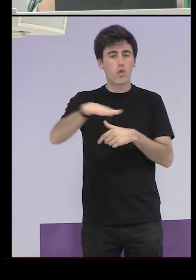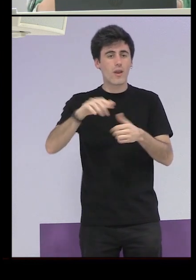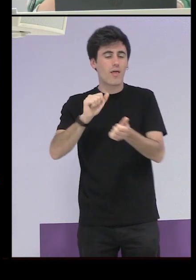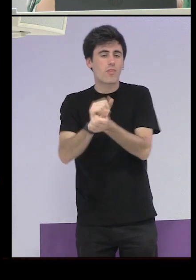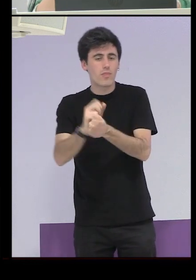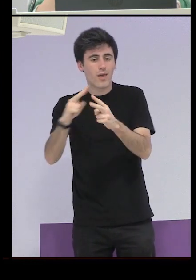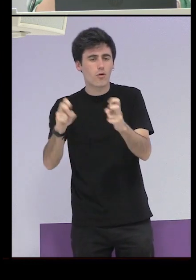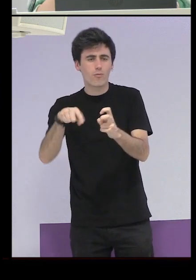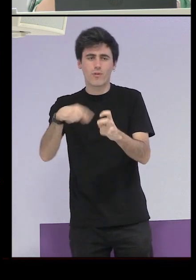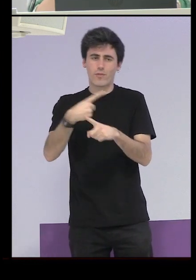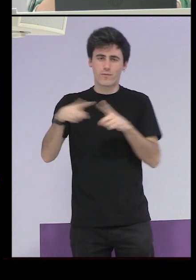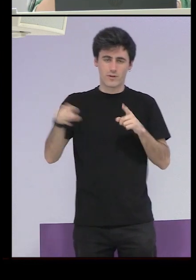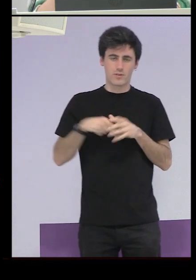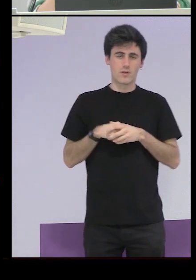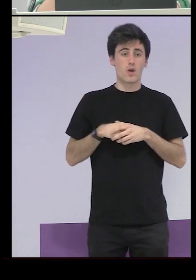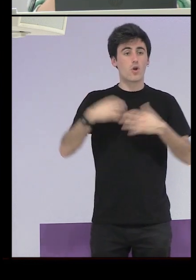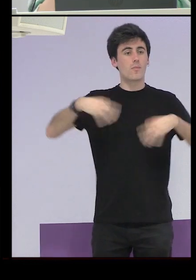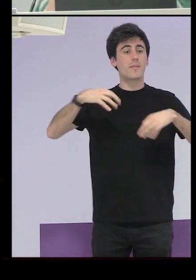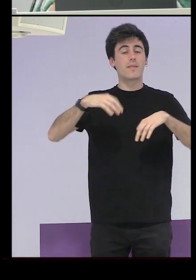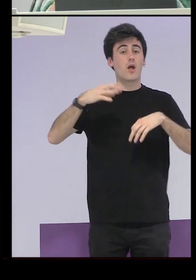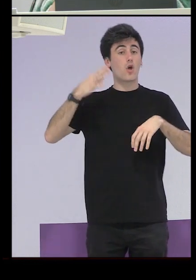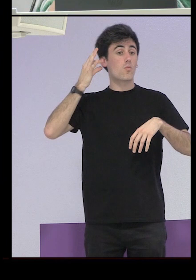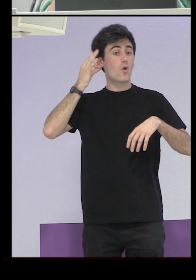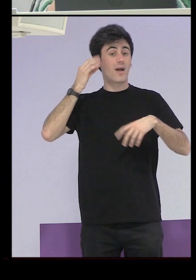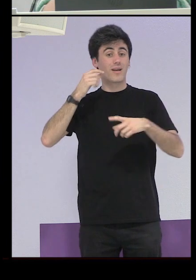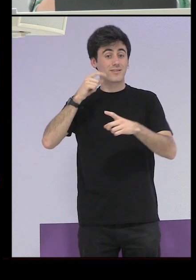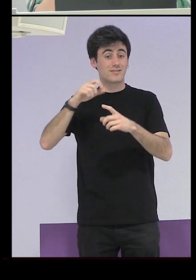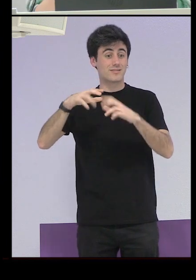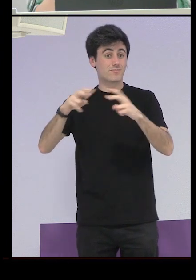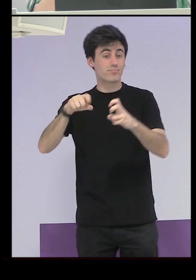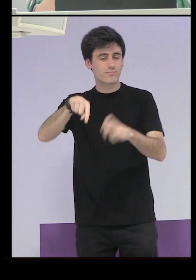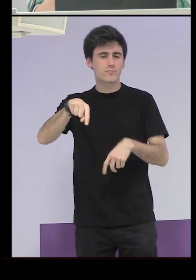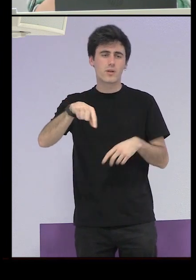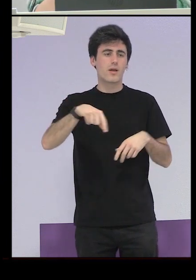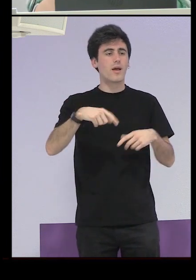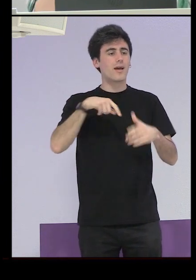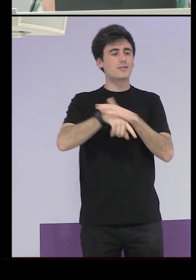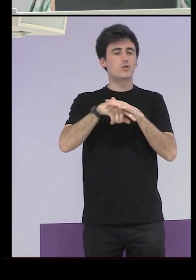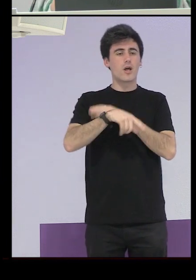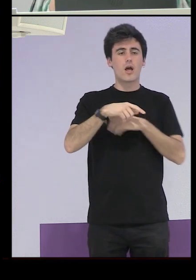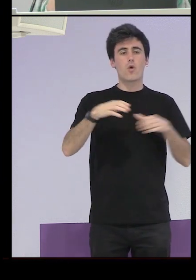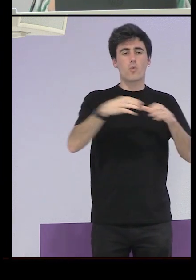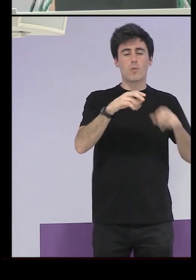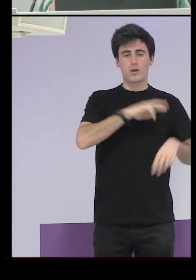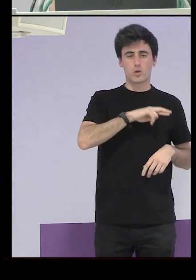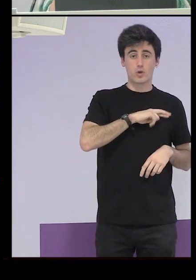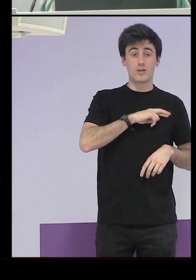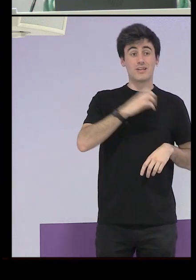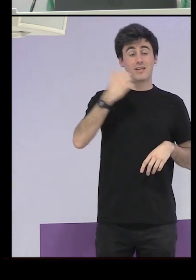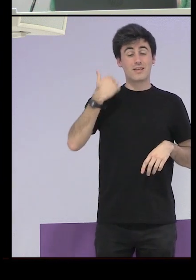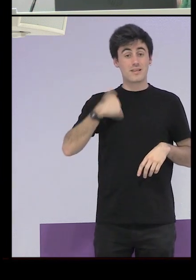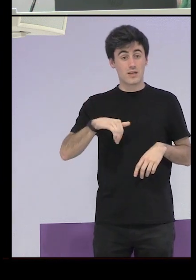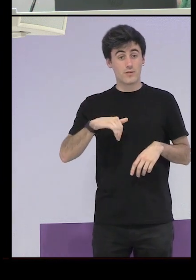las mujeres han estado normalmente en manos de órdenes religiosas y estaban los centros del patronato y estaban también las prisiones entonces cuando llega